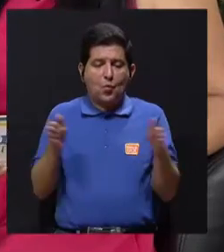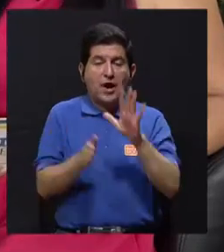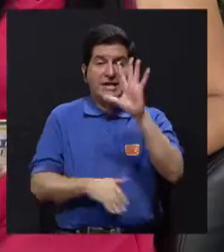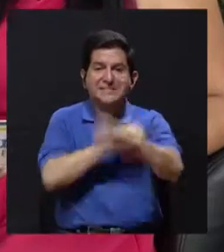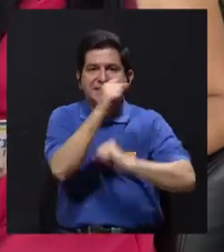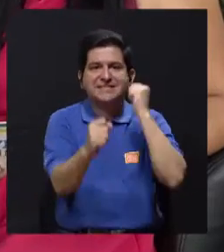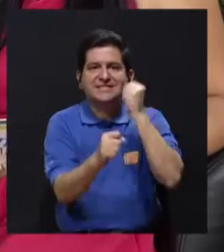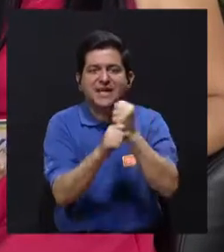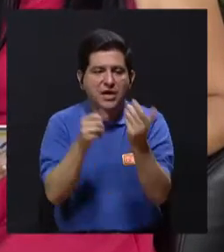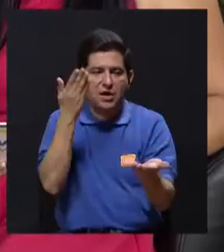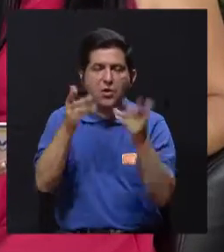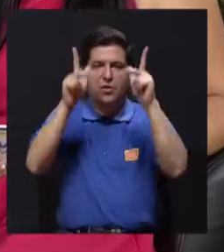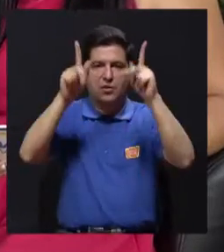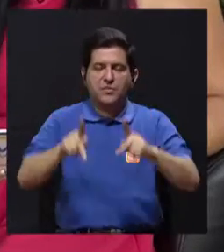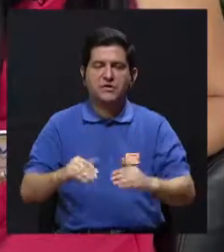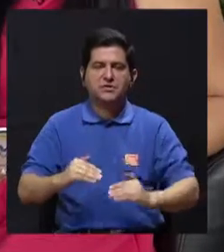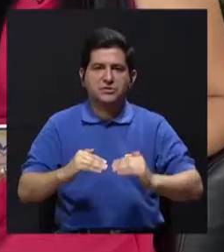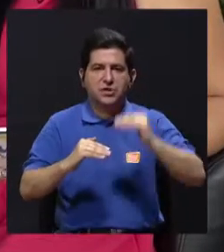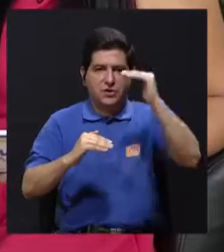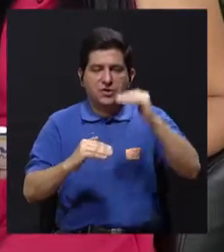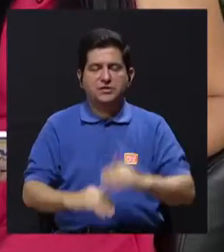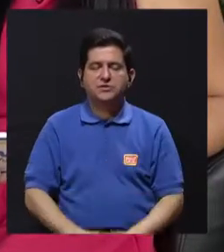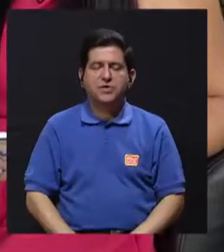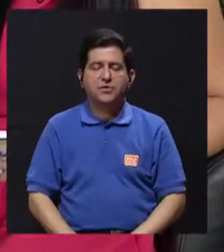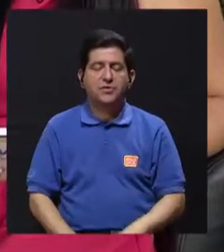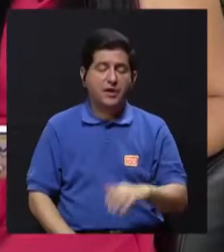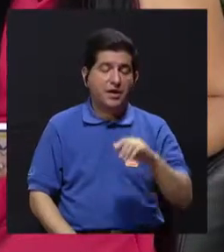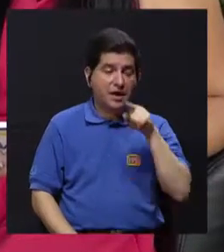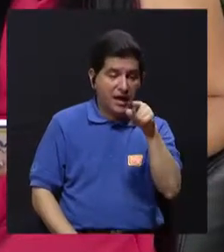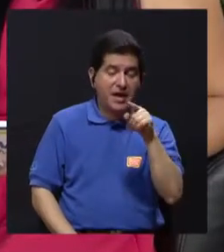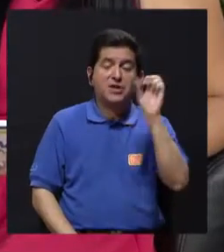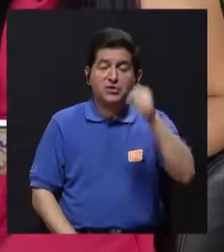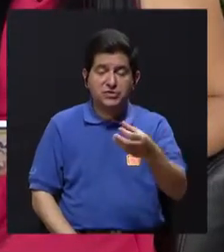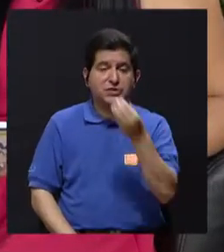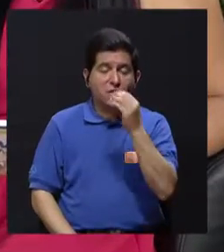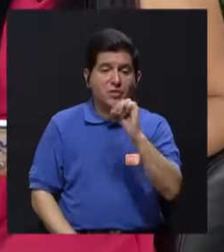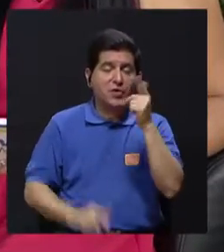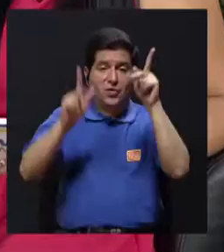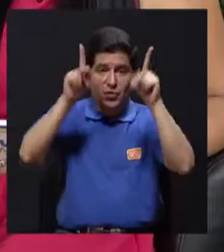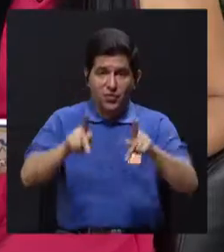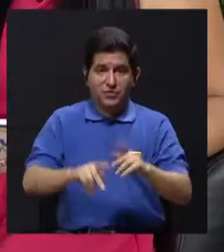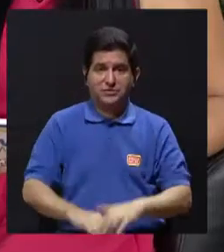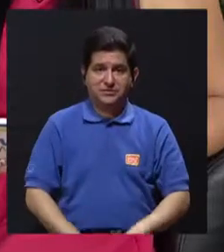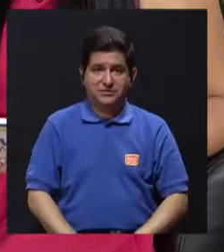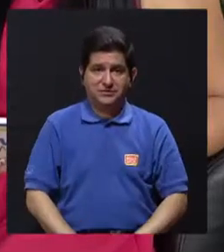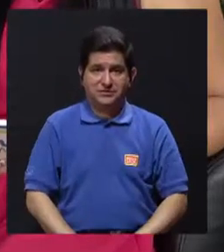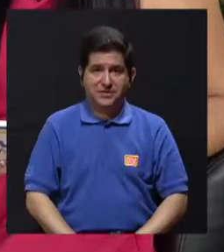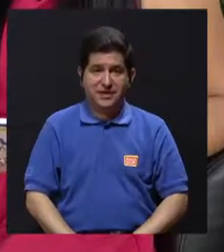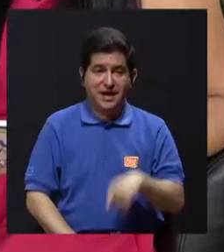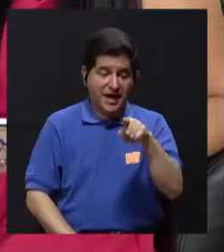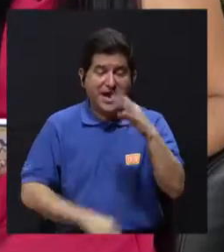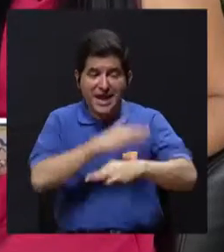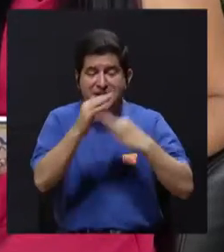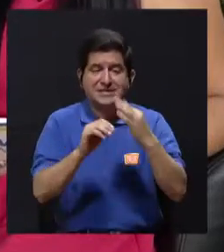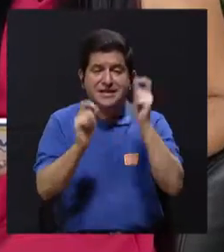a lo largo de 5 años comparado con personas mayores que comen con alguien más. Entonces tener ese tipo de